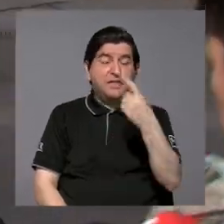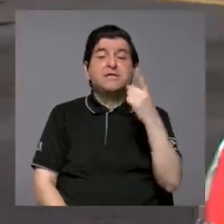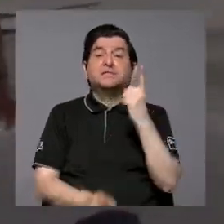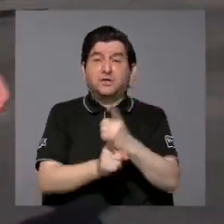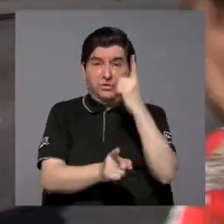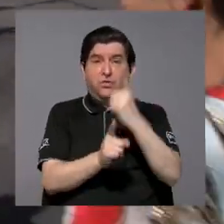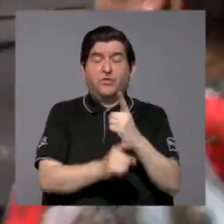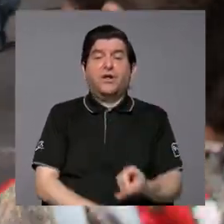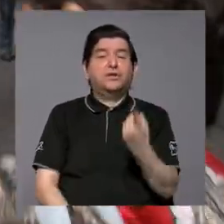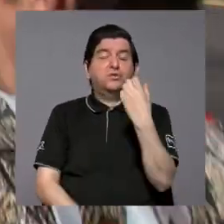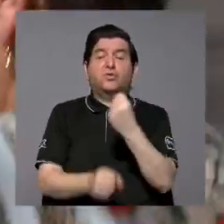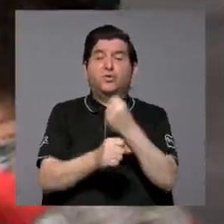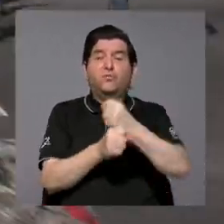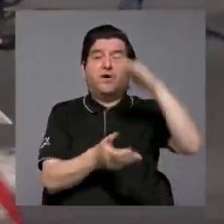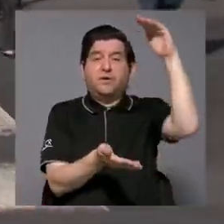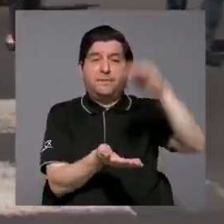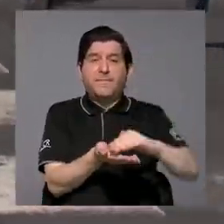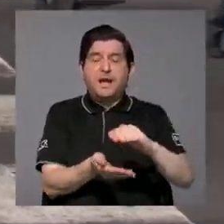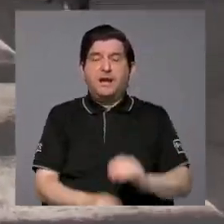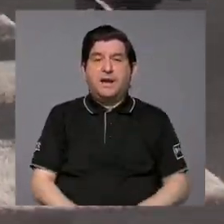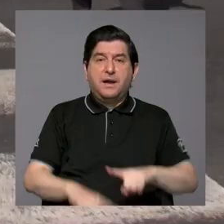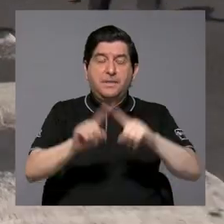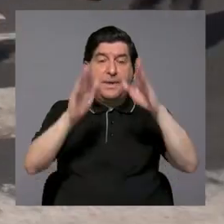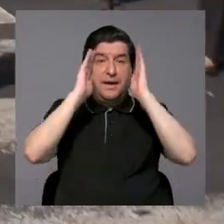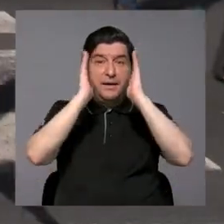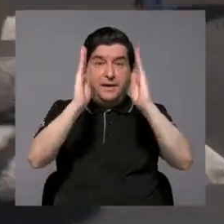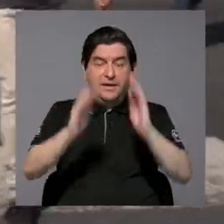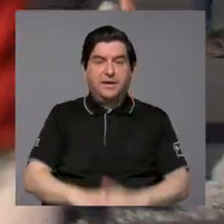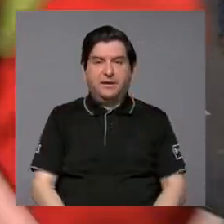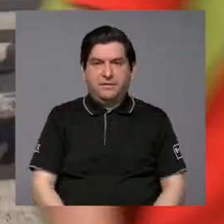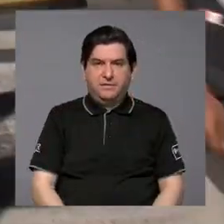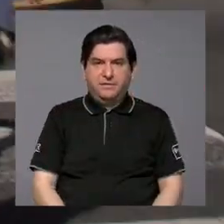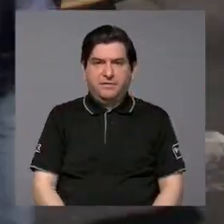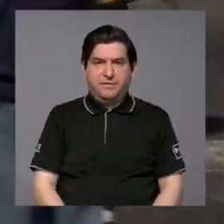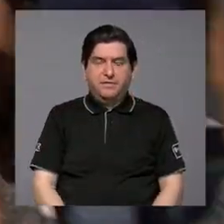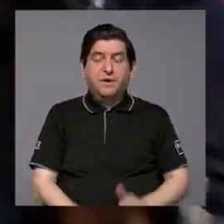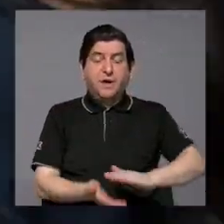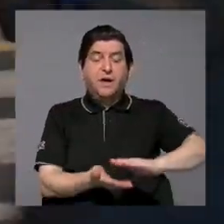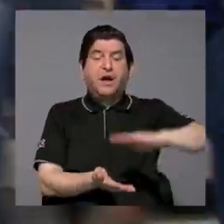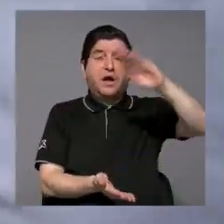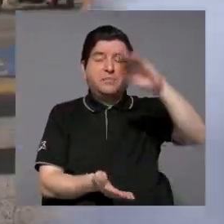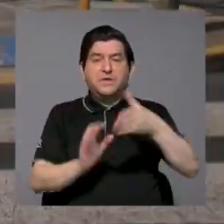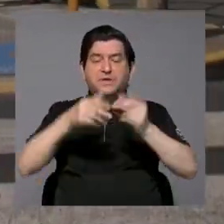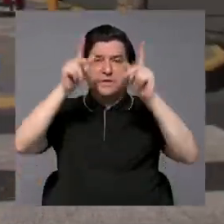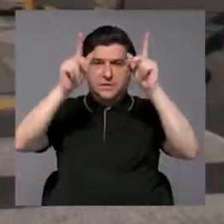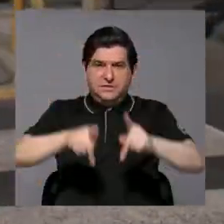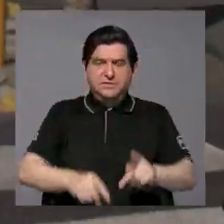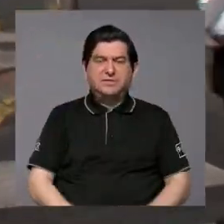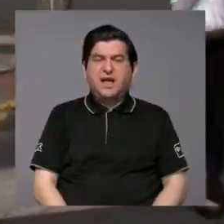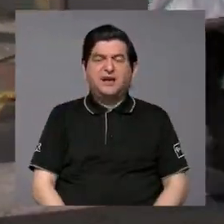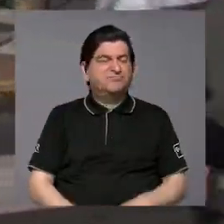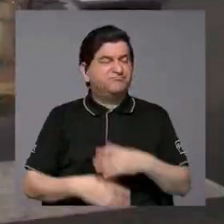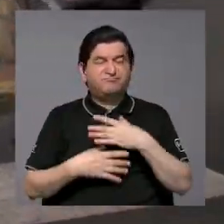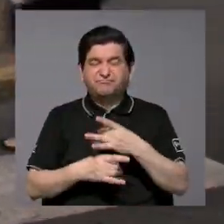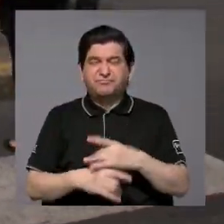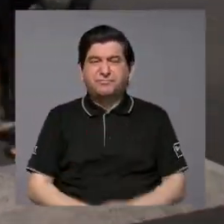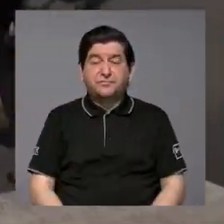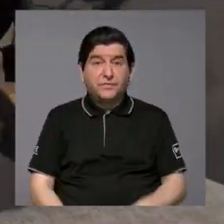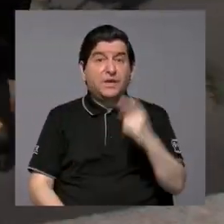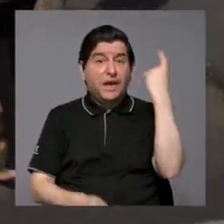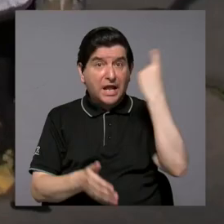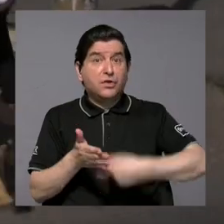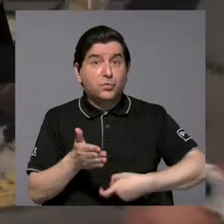dice, sí, efectivamente el desempleo baja, pero atención, es porque ha aumentado la cantidad de personas desalentadas, qué duro este